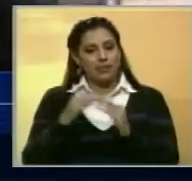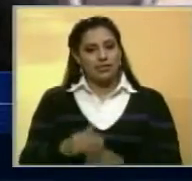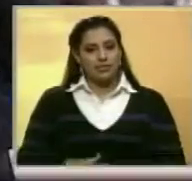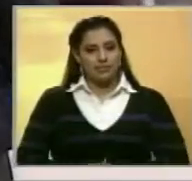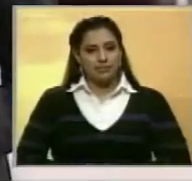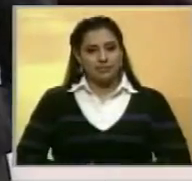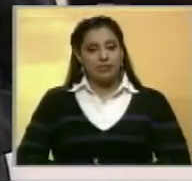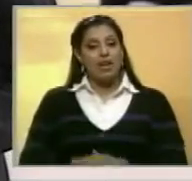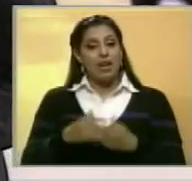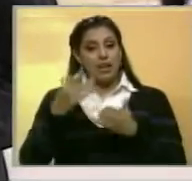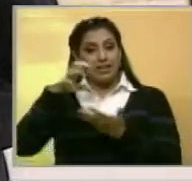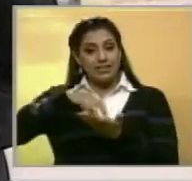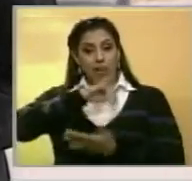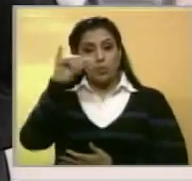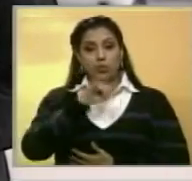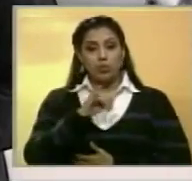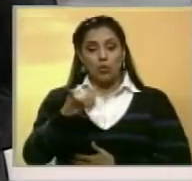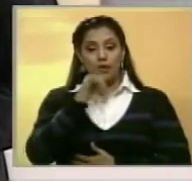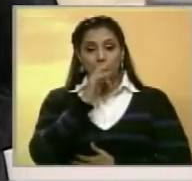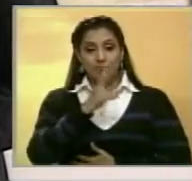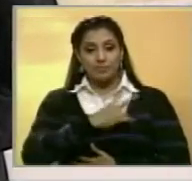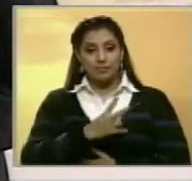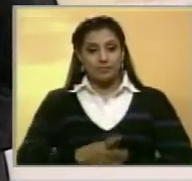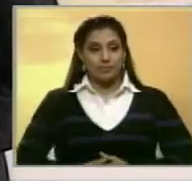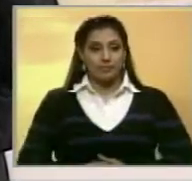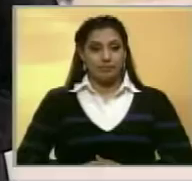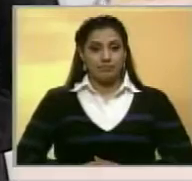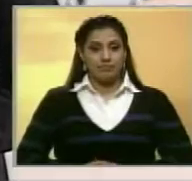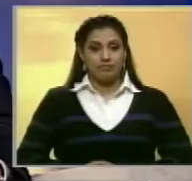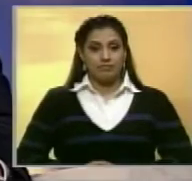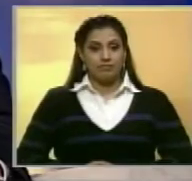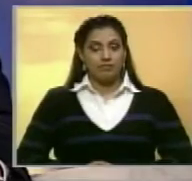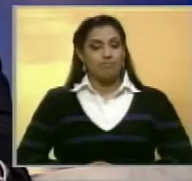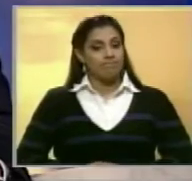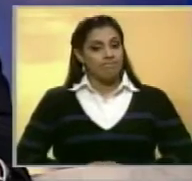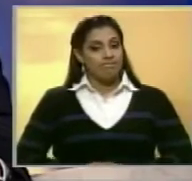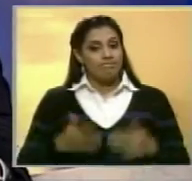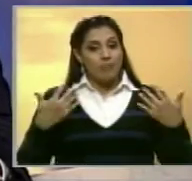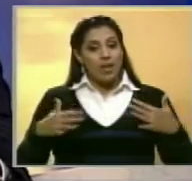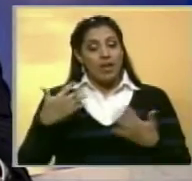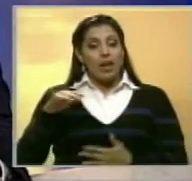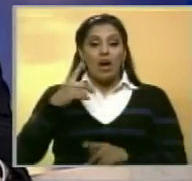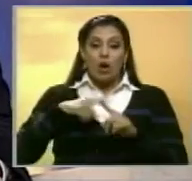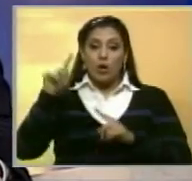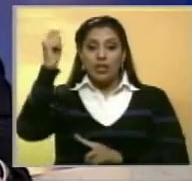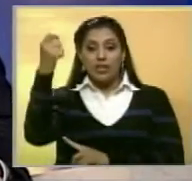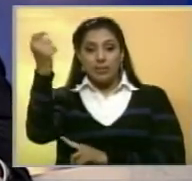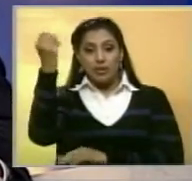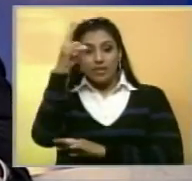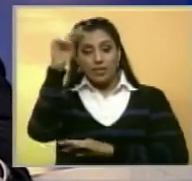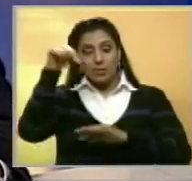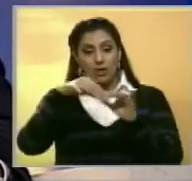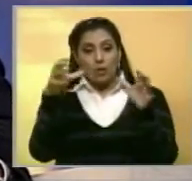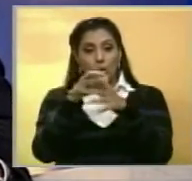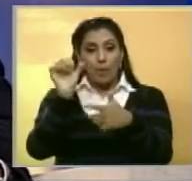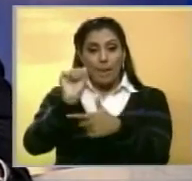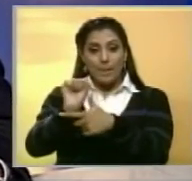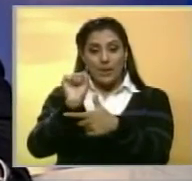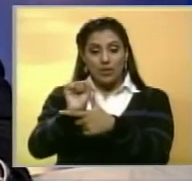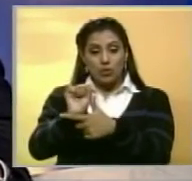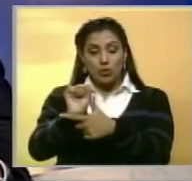queridos. En el estado de Zulia, José Leonardo Nava, Noticiero, Benevisión. La diputada de Asamblea Nacional por el PSV,